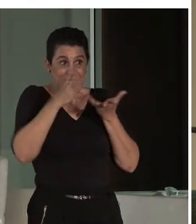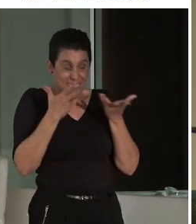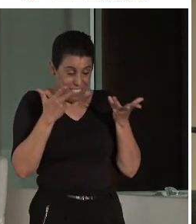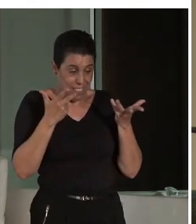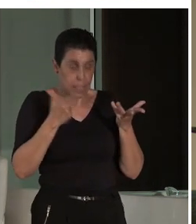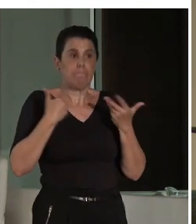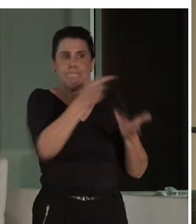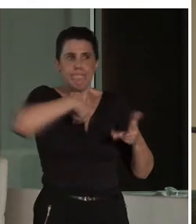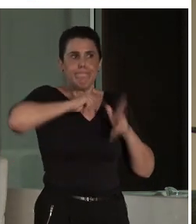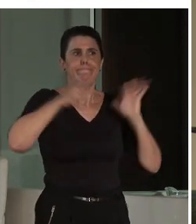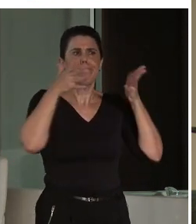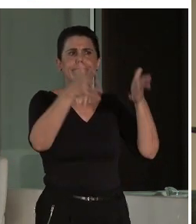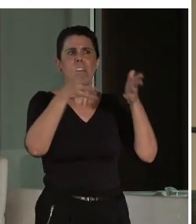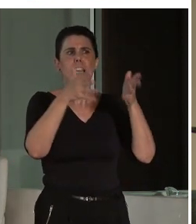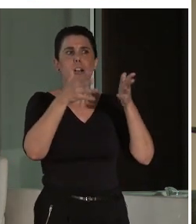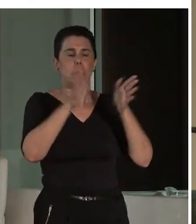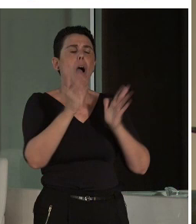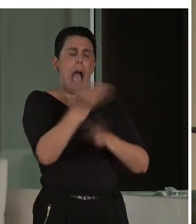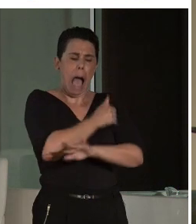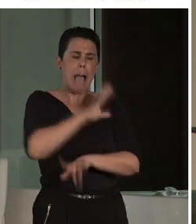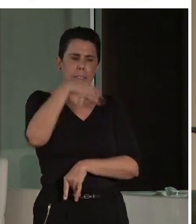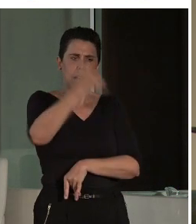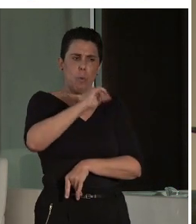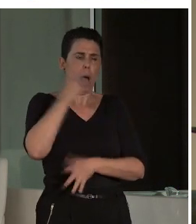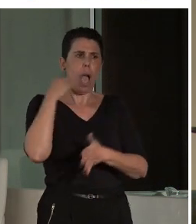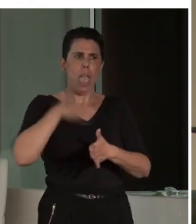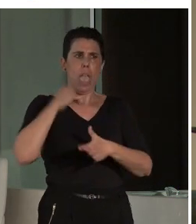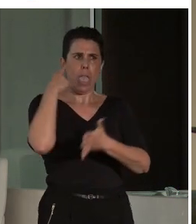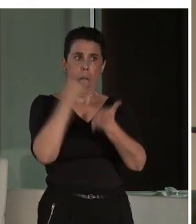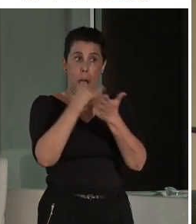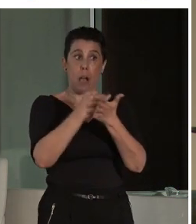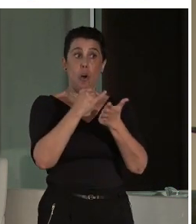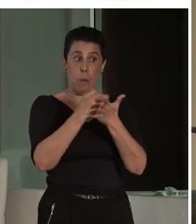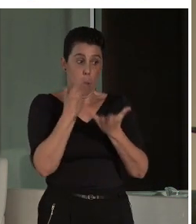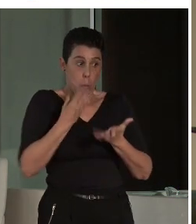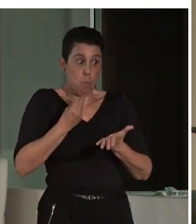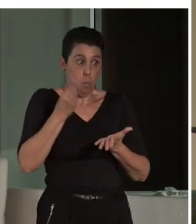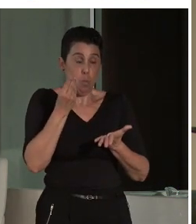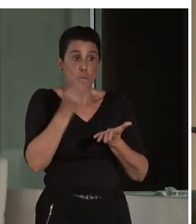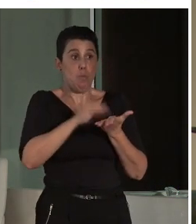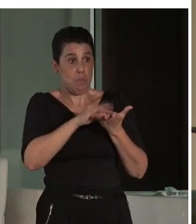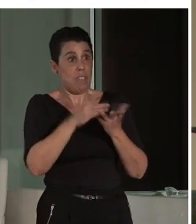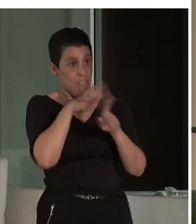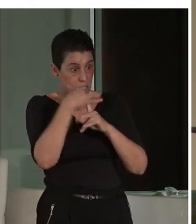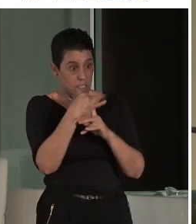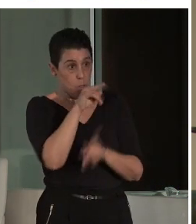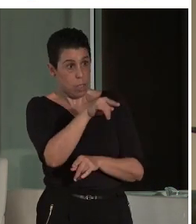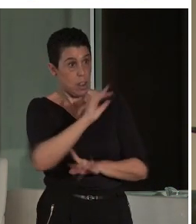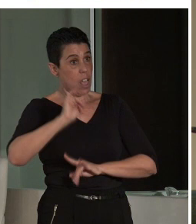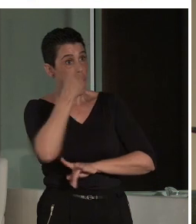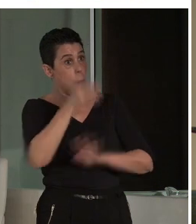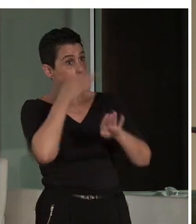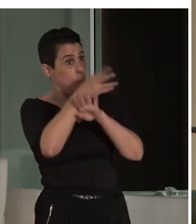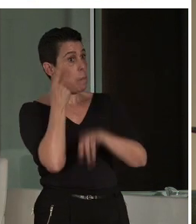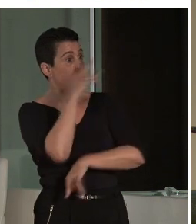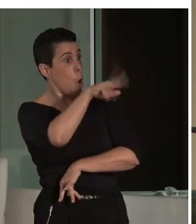recomendamos, y además lo hemos evaluado y hemos comprobado que afortunadamente es así en muchos casos, primero ves el teatro romano y